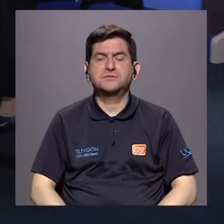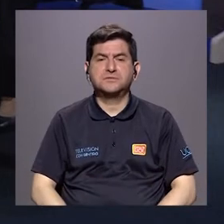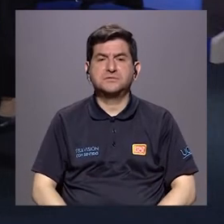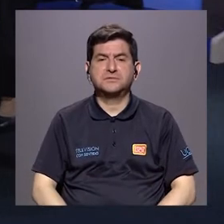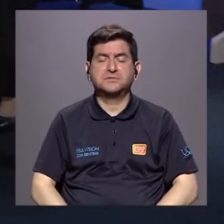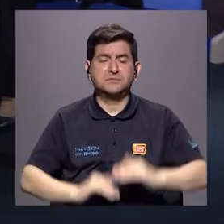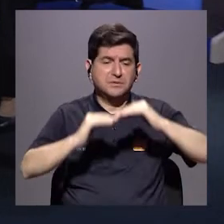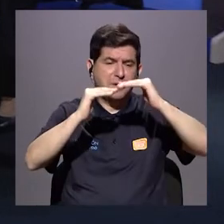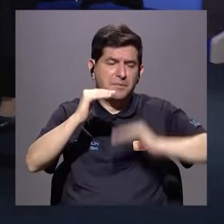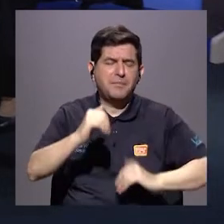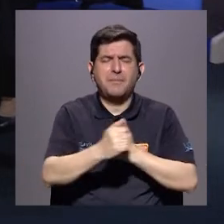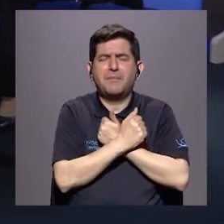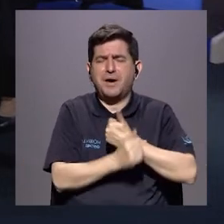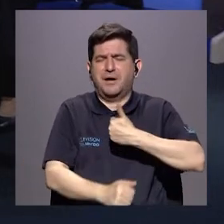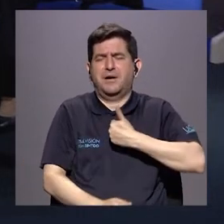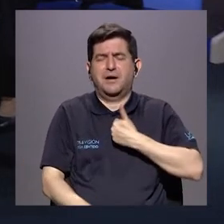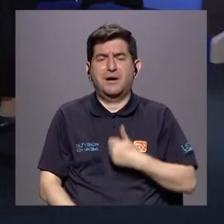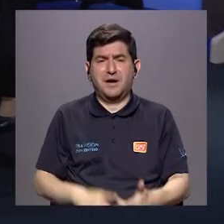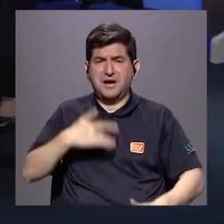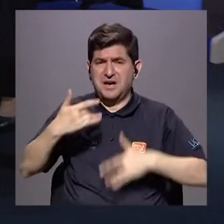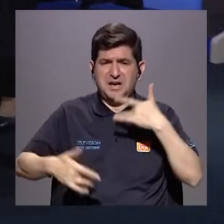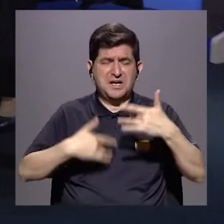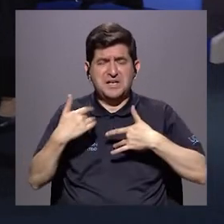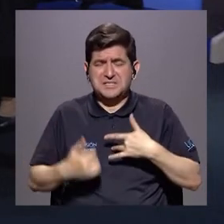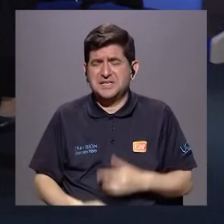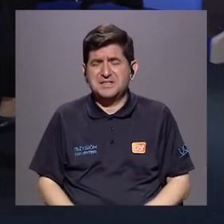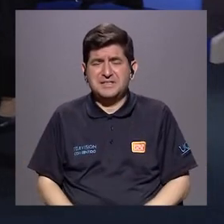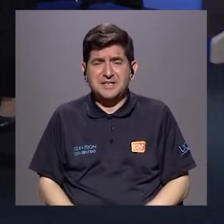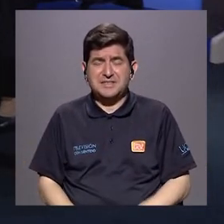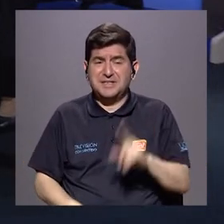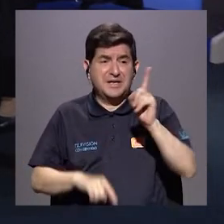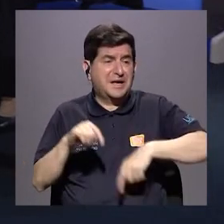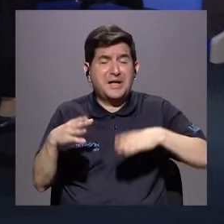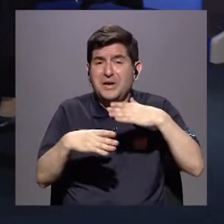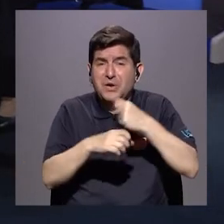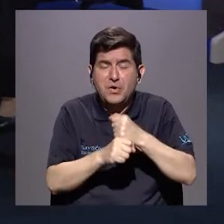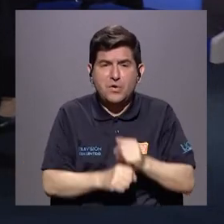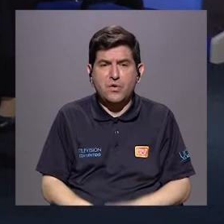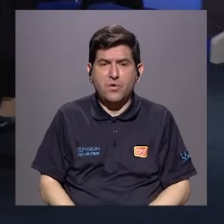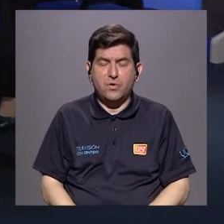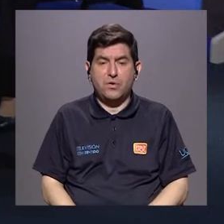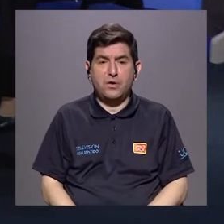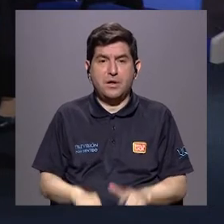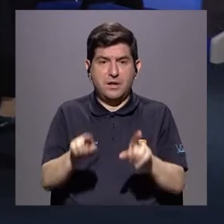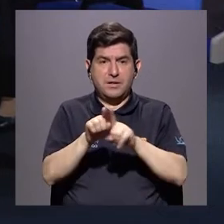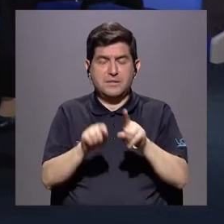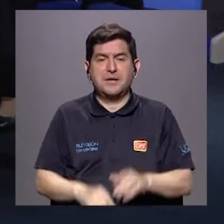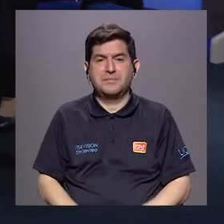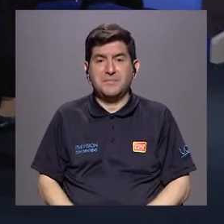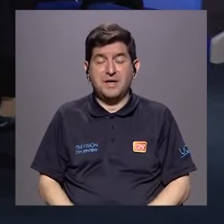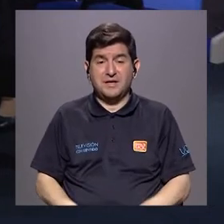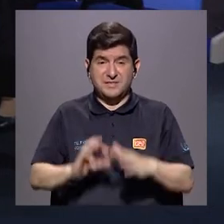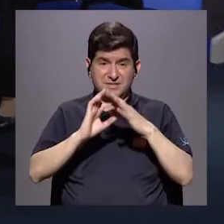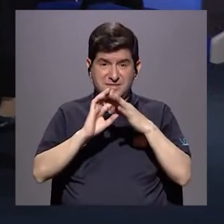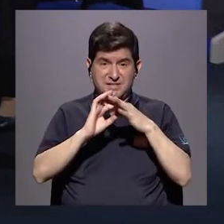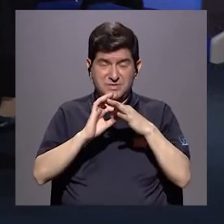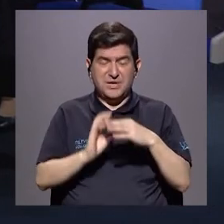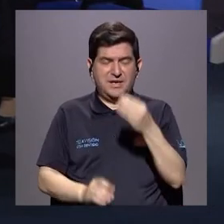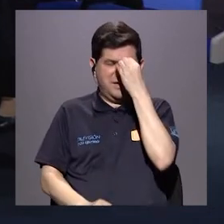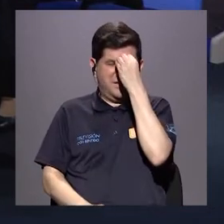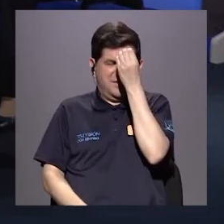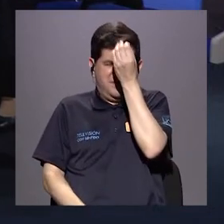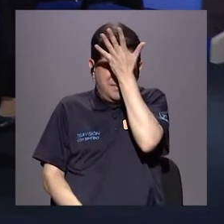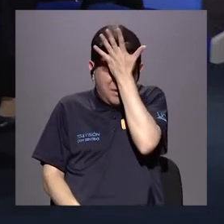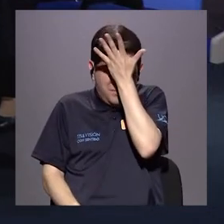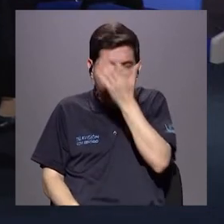Baja autoestima, sentimientos de impotencia, sentimientos... Bueno, una sexualización traumática que se ha llamado,